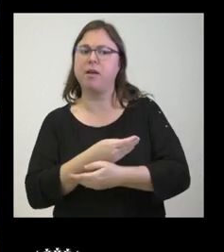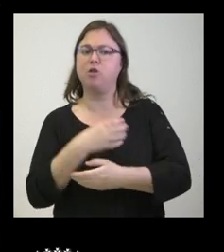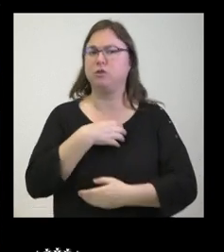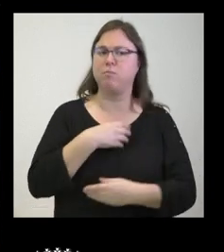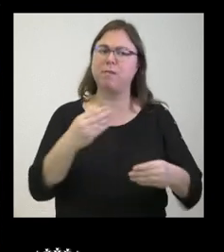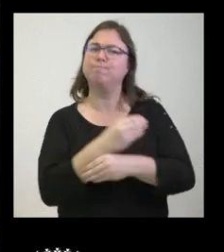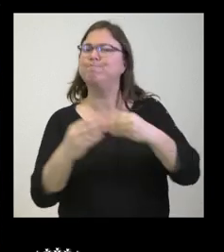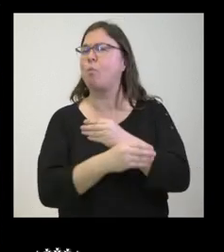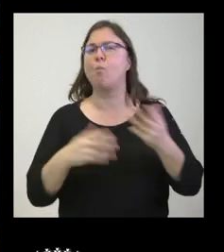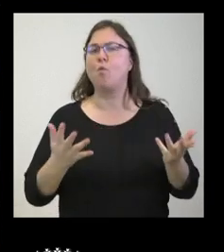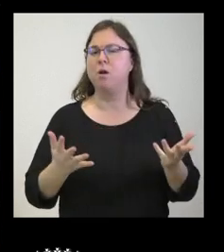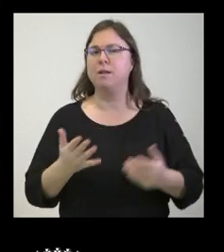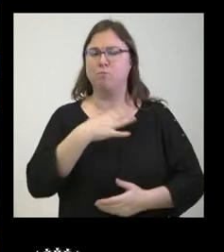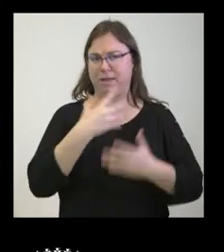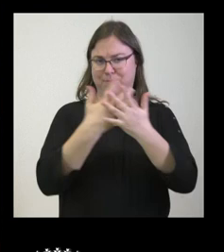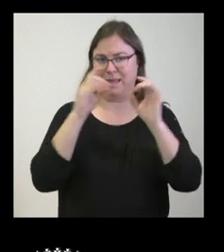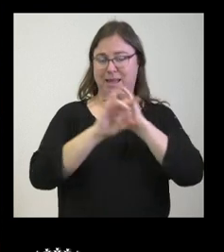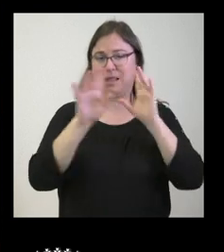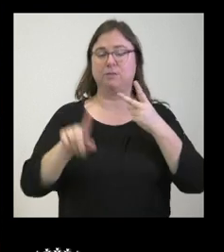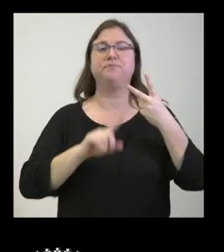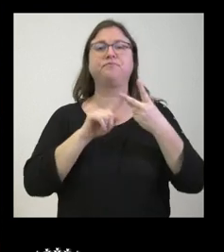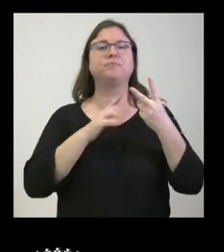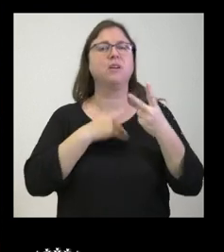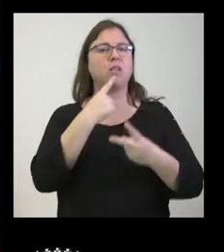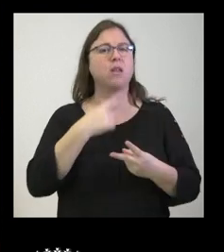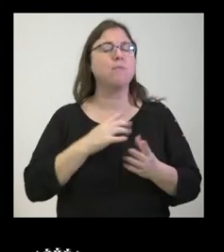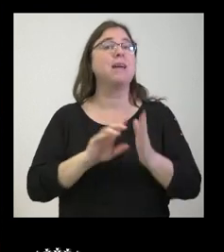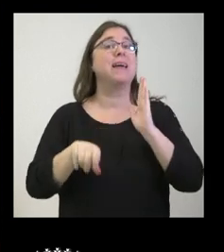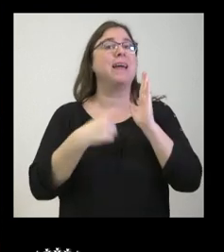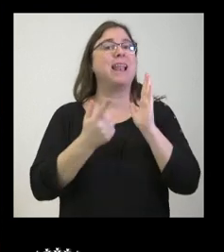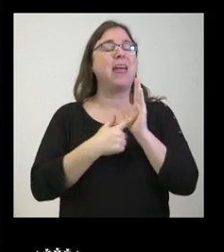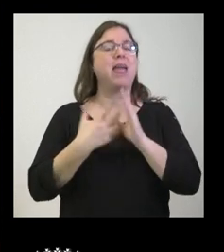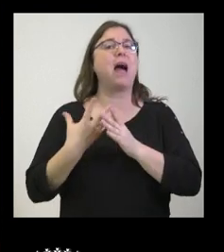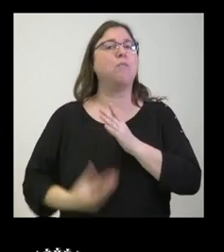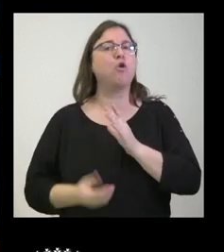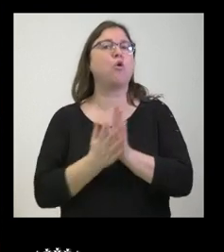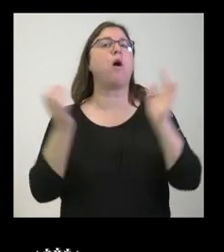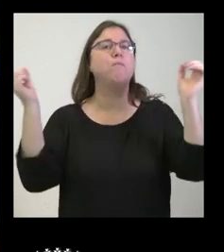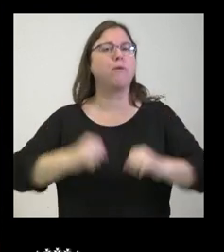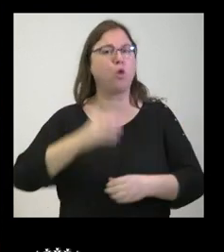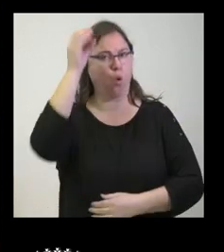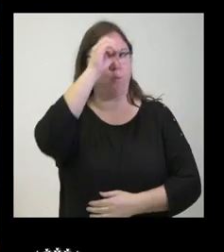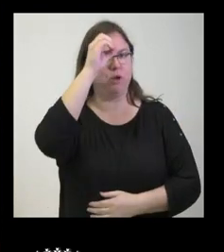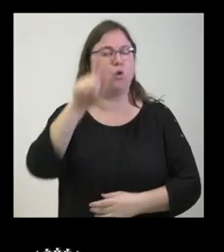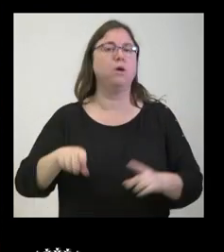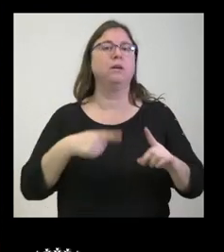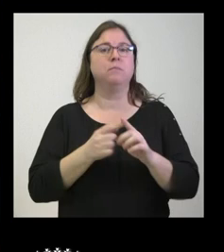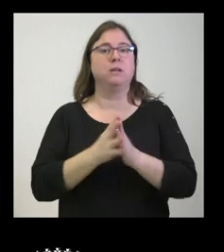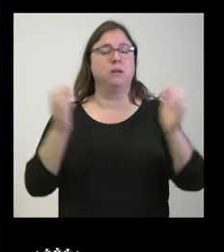en este asunto por otra parte me gustaría que valorara la Junta la aprobación de la ley del aborto y sobre todo la aprobación de